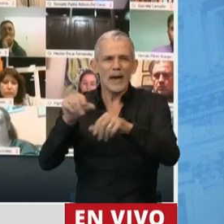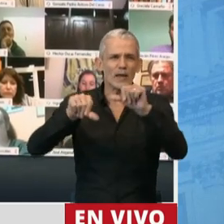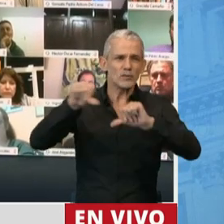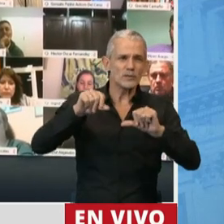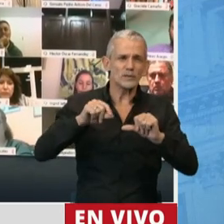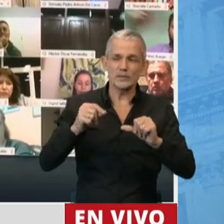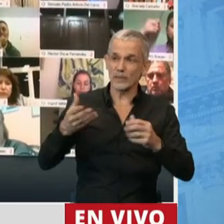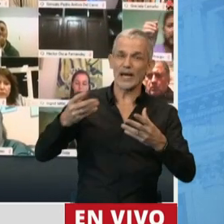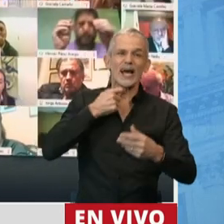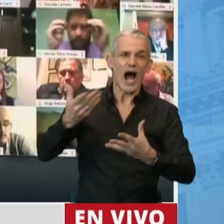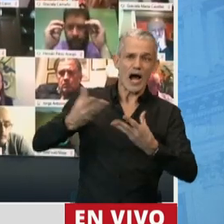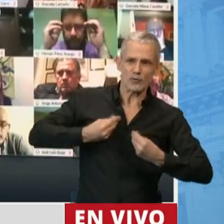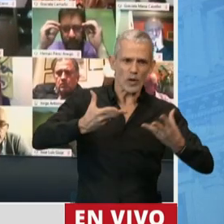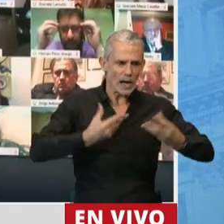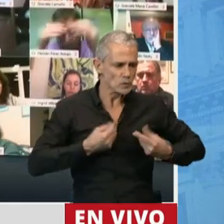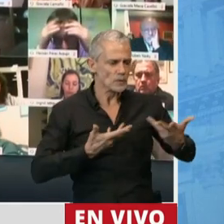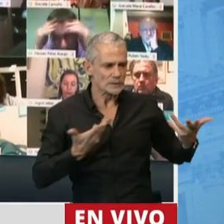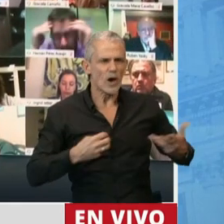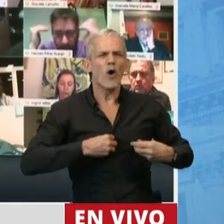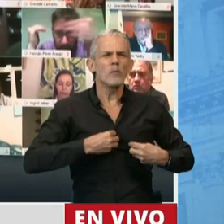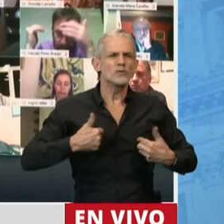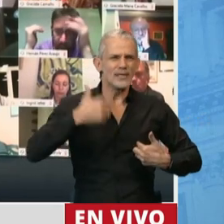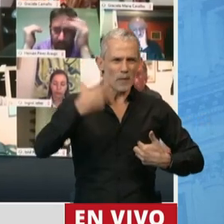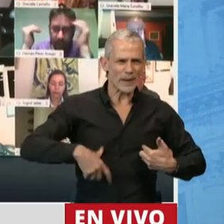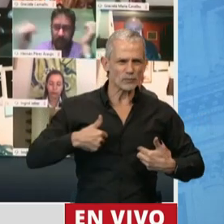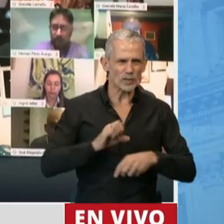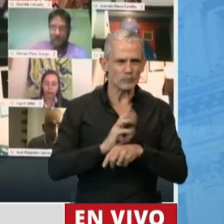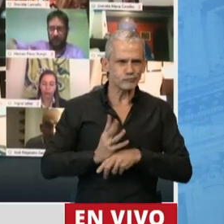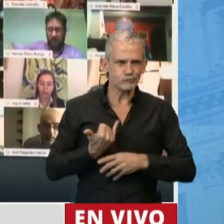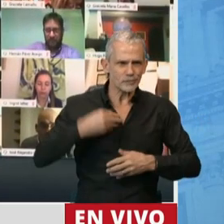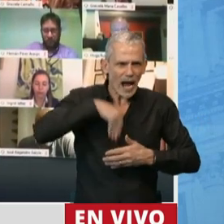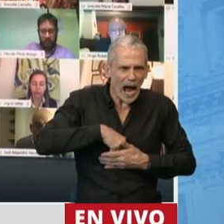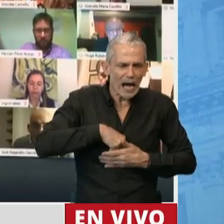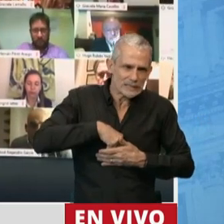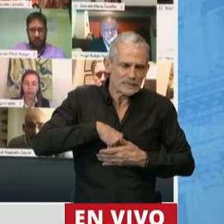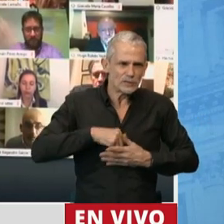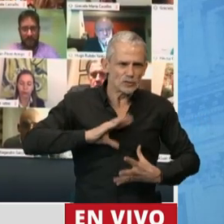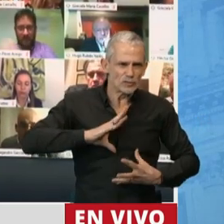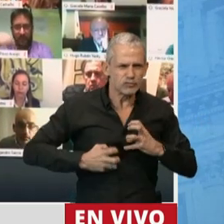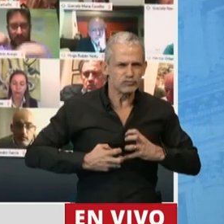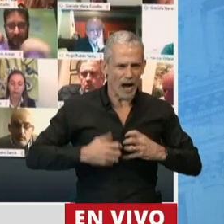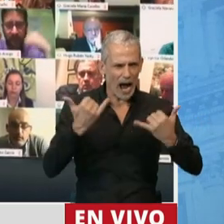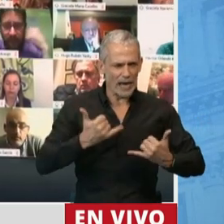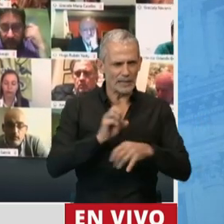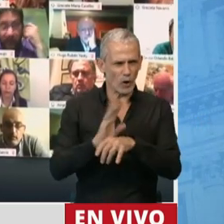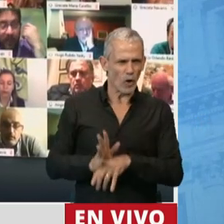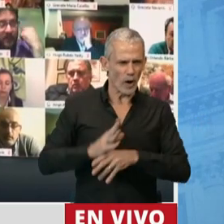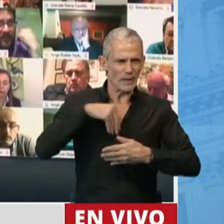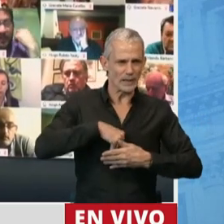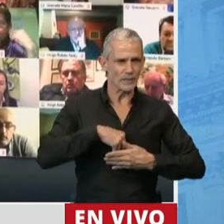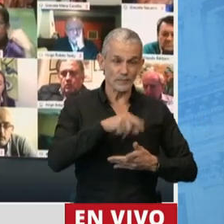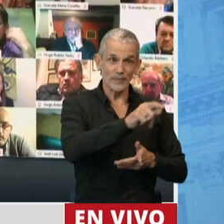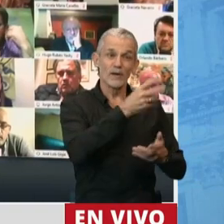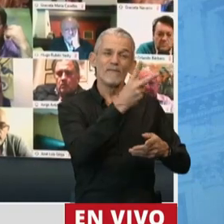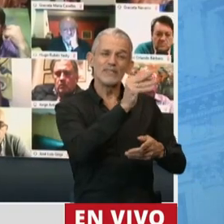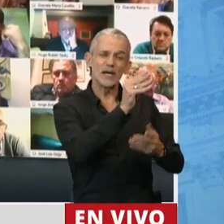morigerar el daño que produce esta enfermedad. Comentó